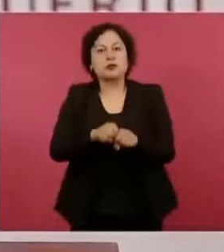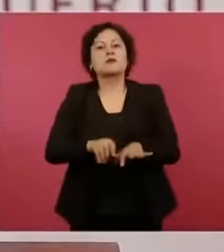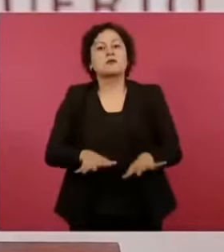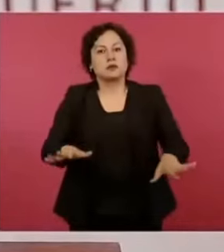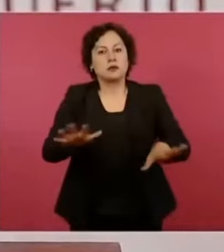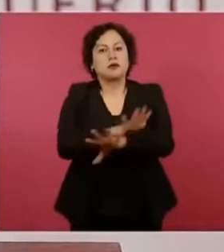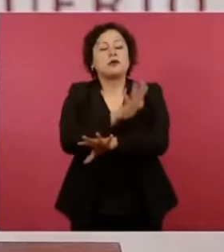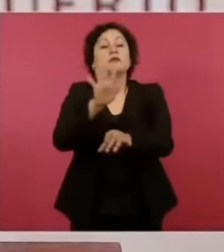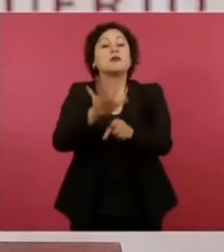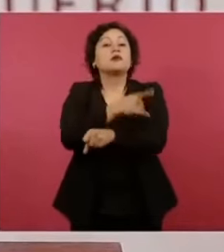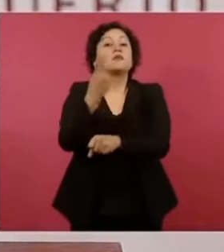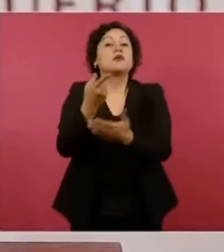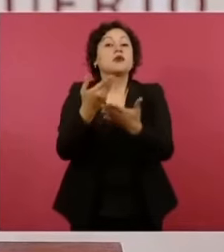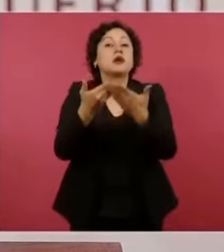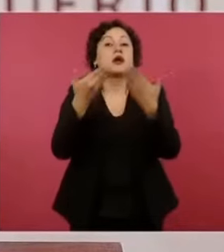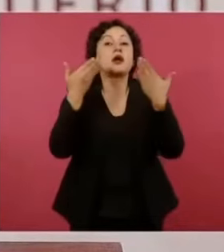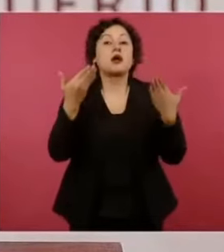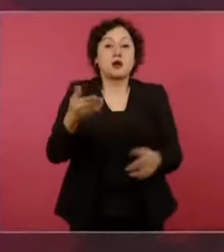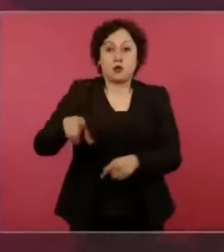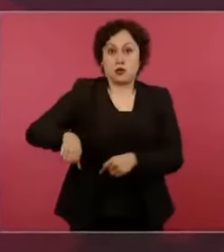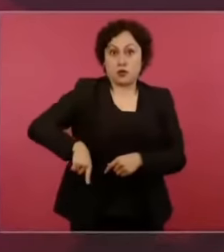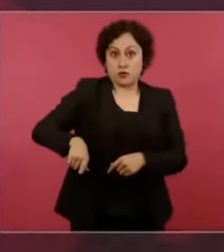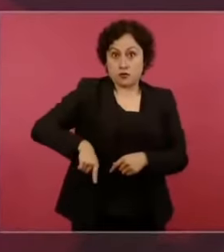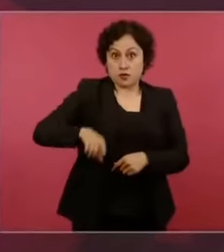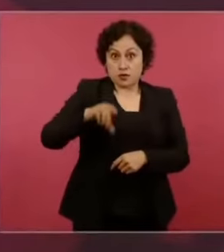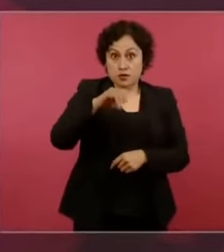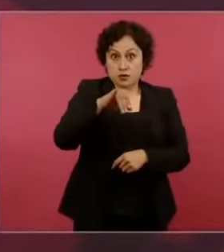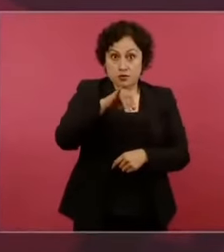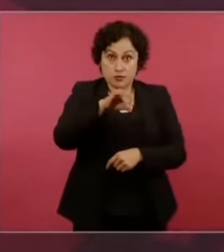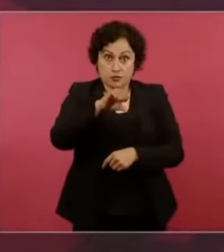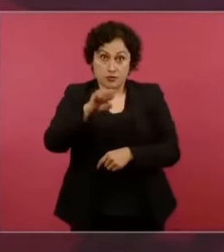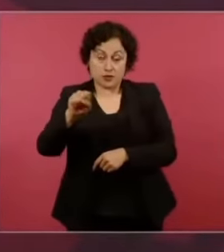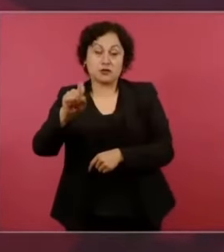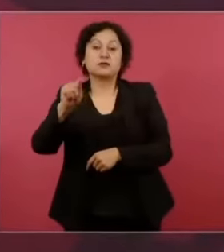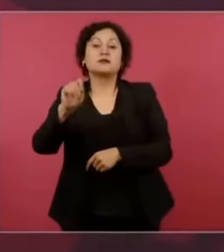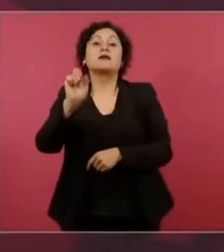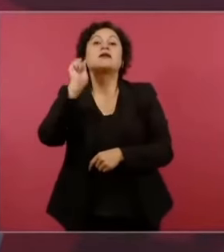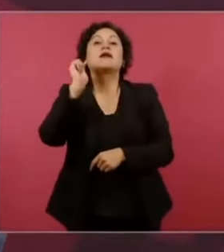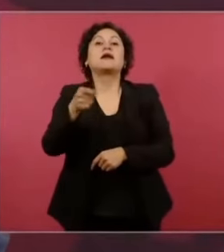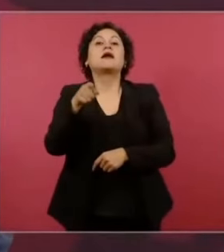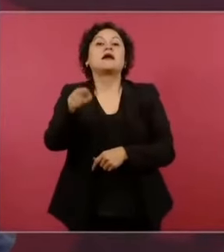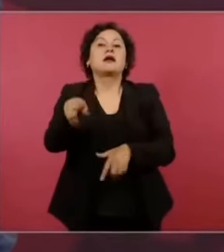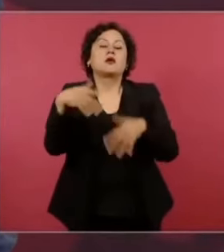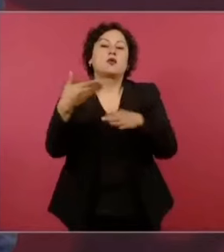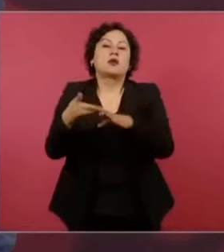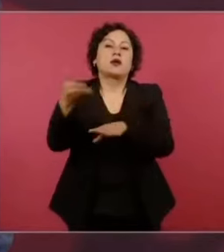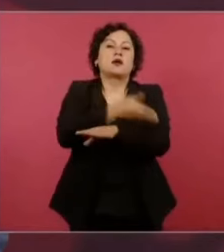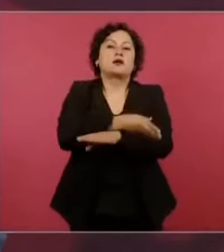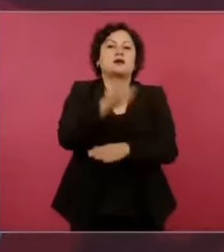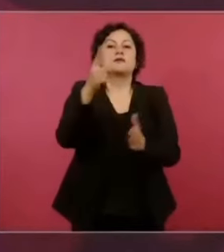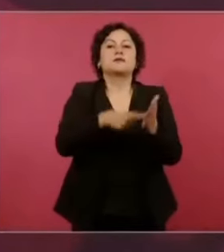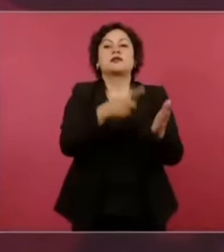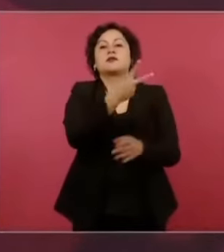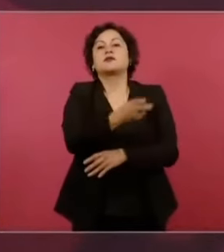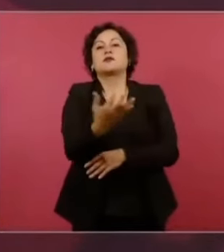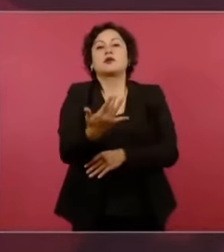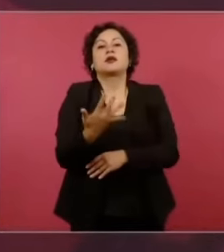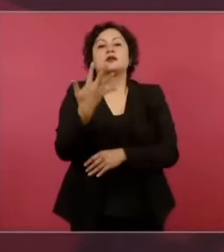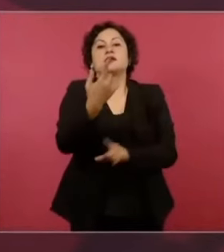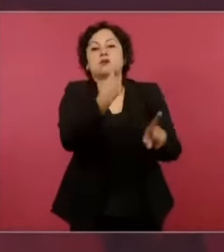Social, que tenía en el país 1.255 unidades de primer nivel de atención.